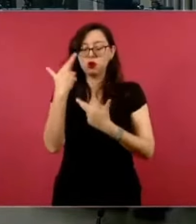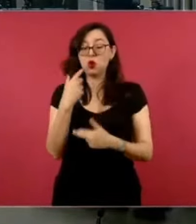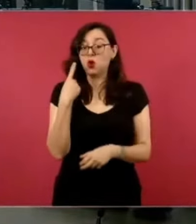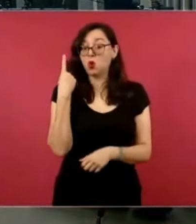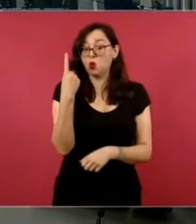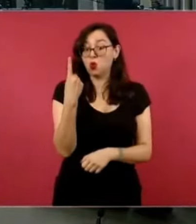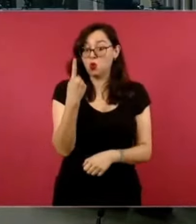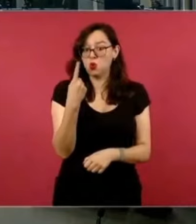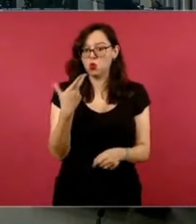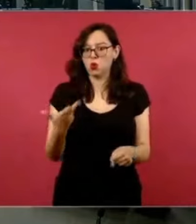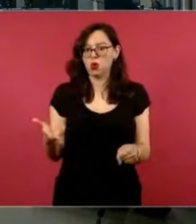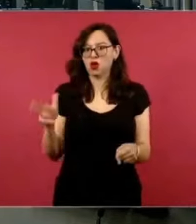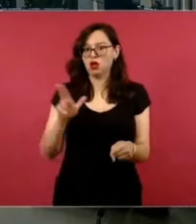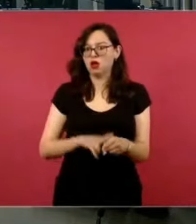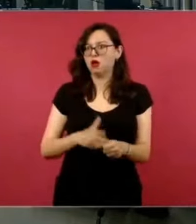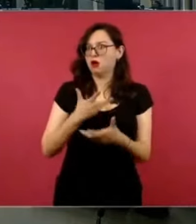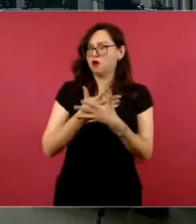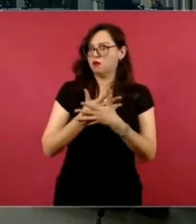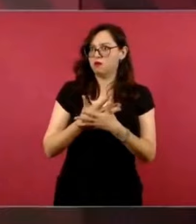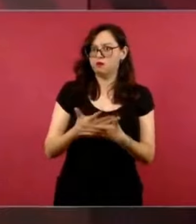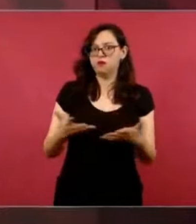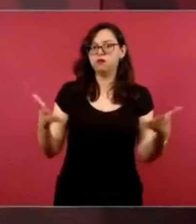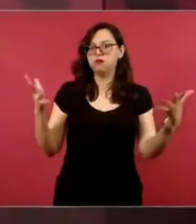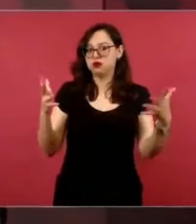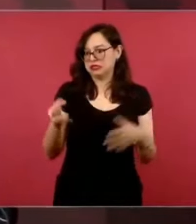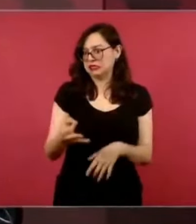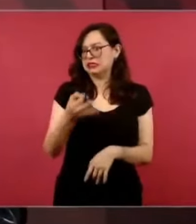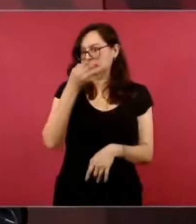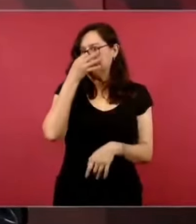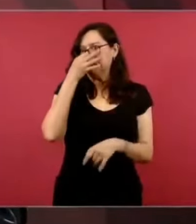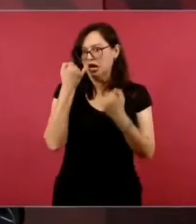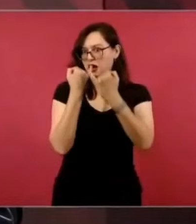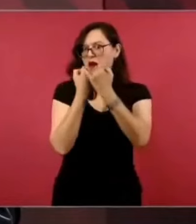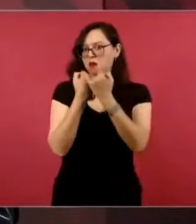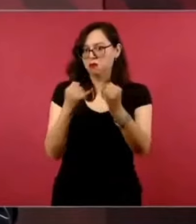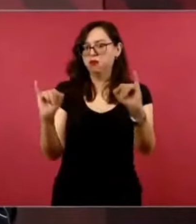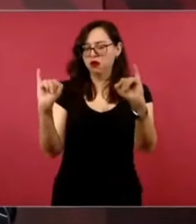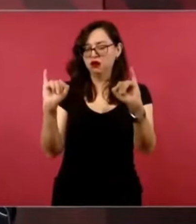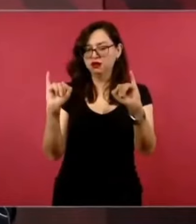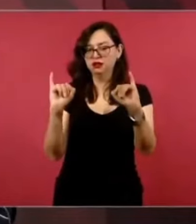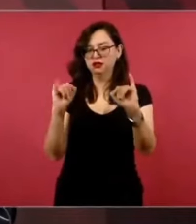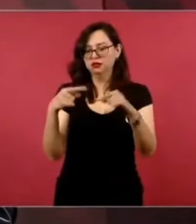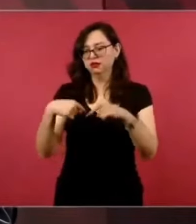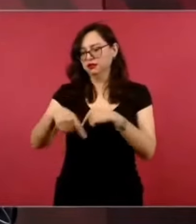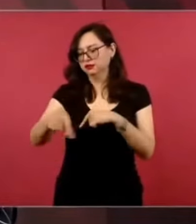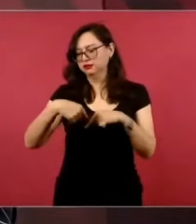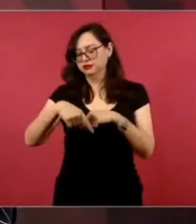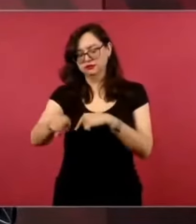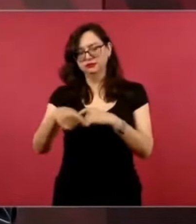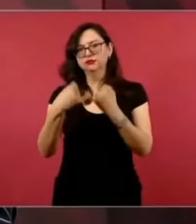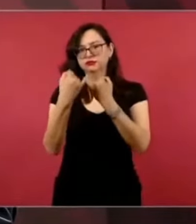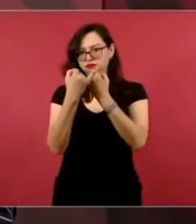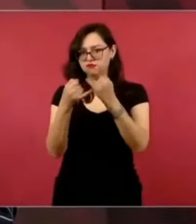también antes de que termine nuestro gobierno.